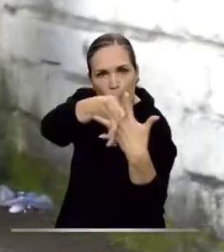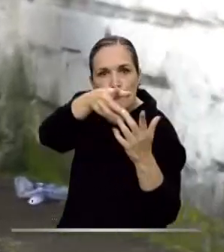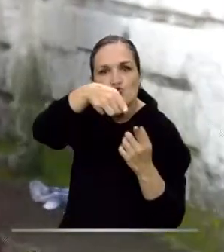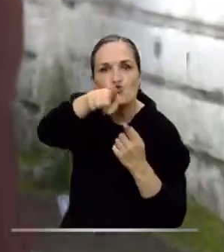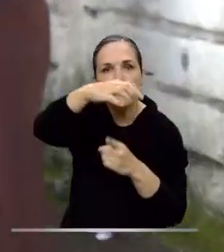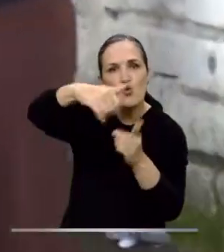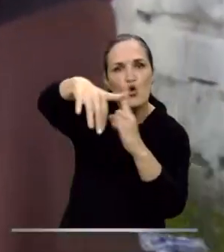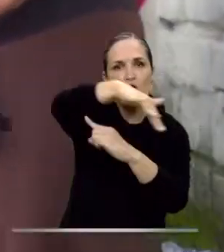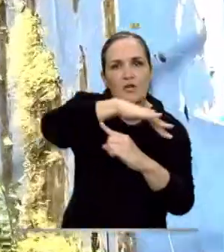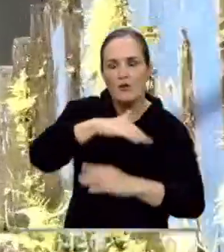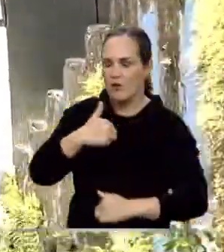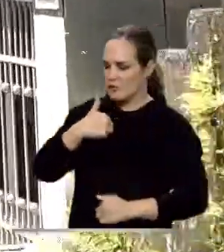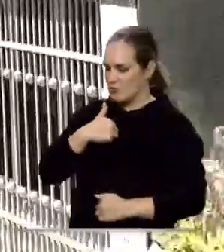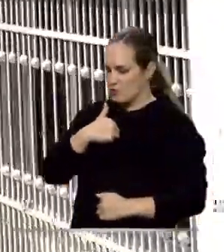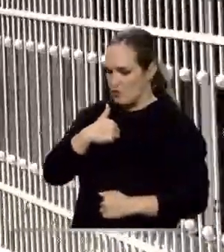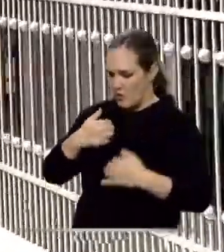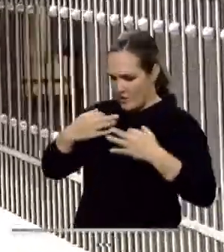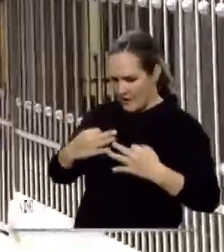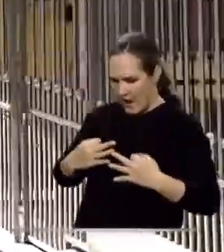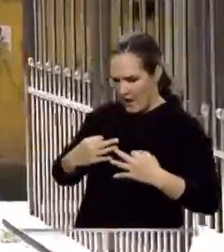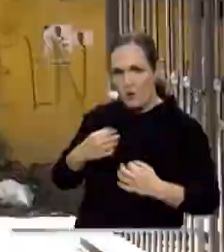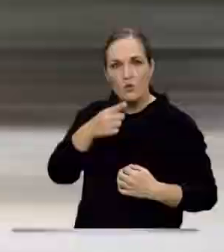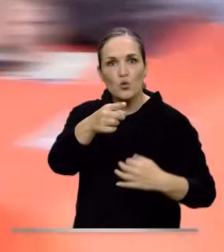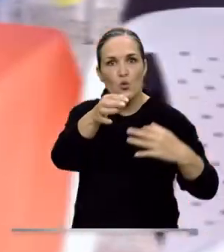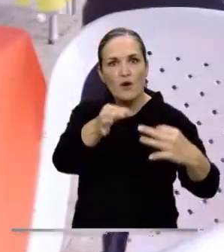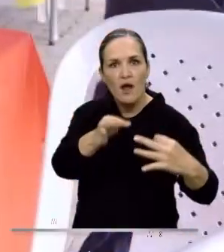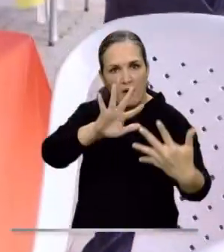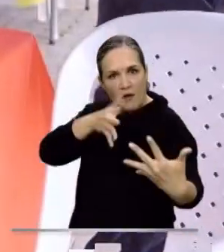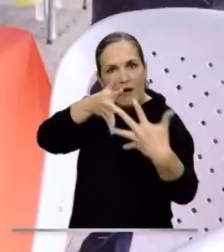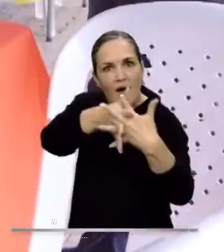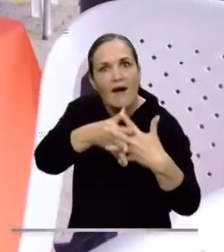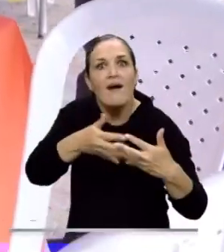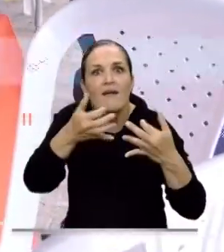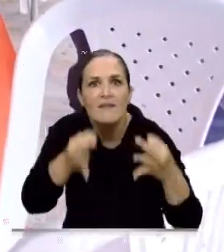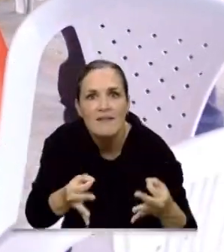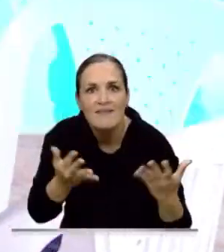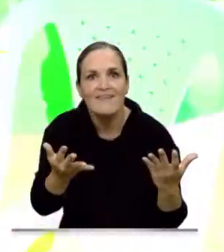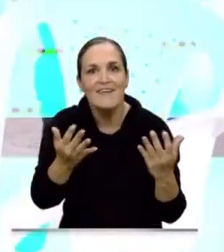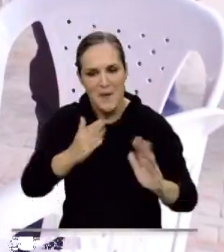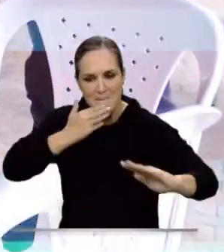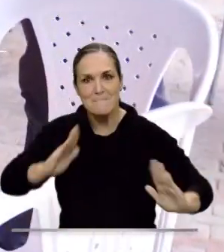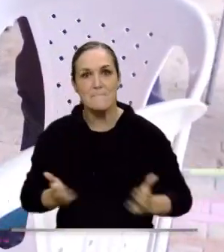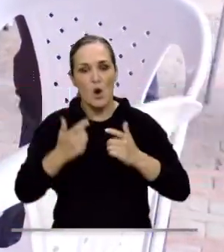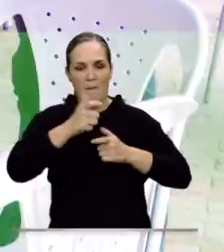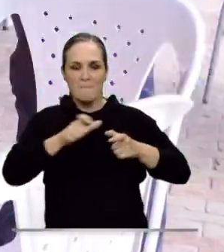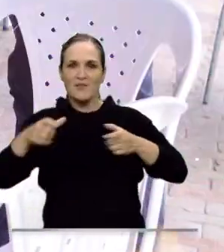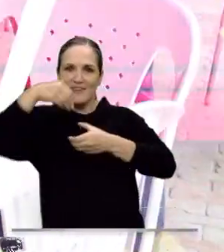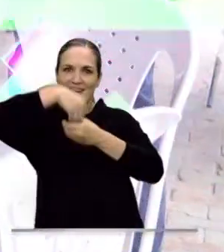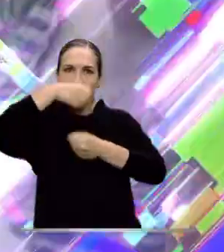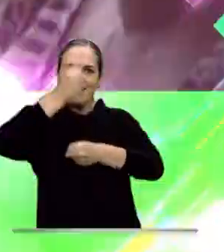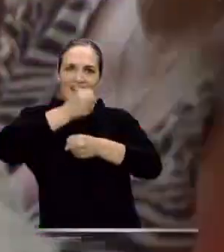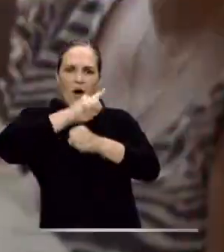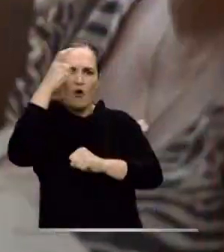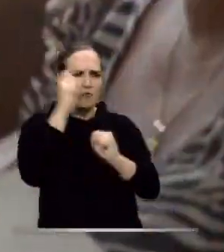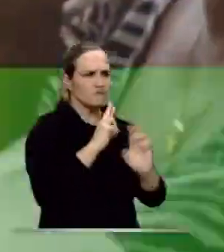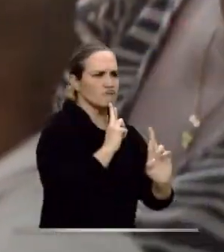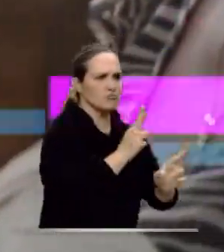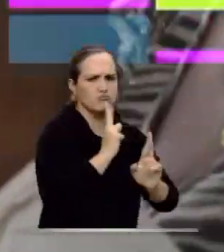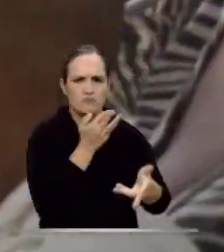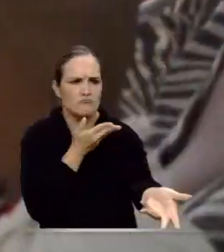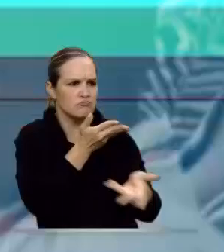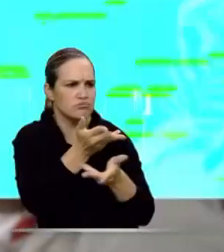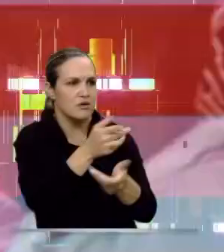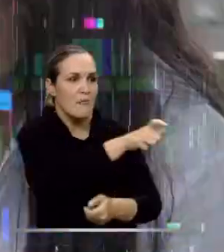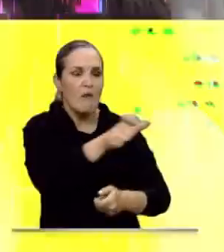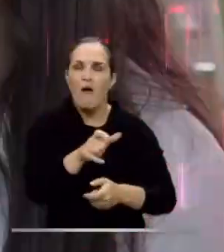tu contexto. Sí, a mi realidad y a la tuya. Y es que así los servidores públicos mejorarán la capacidad de respuesta y